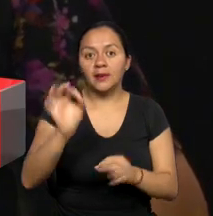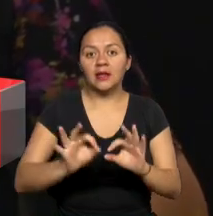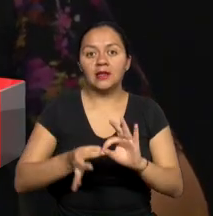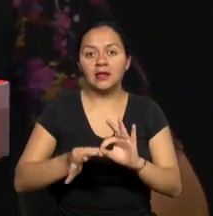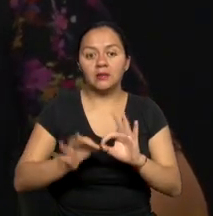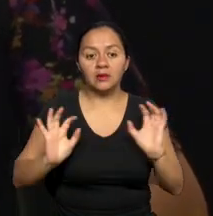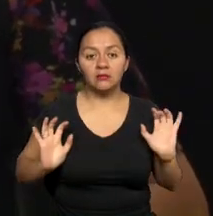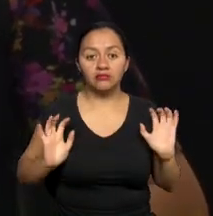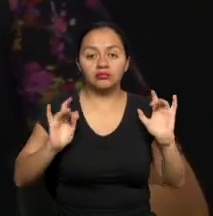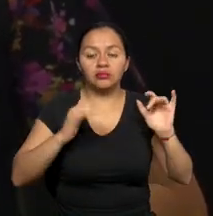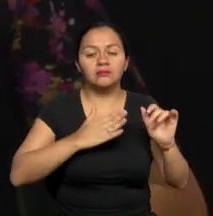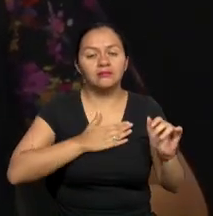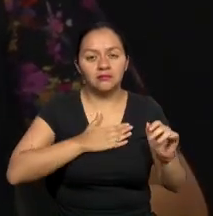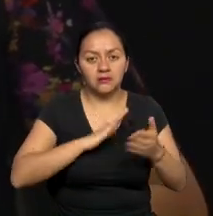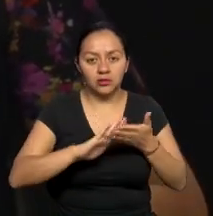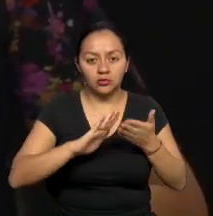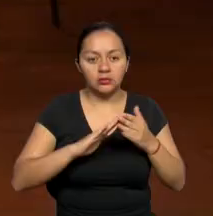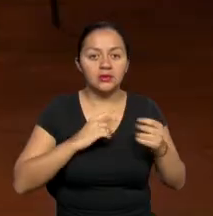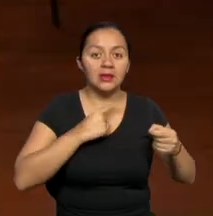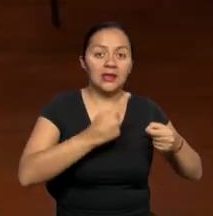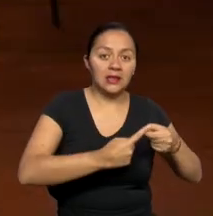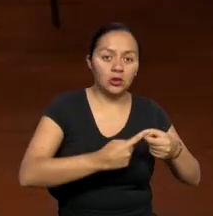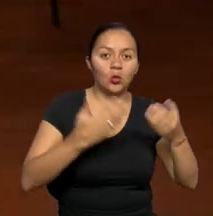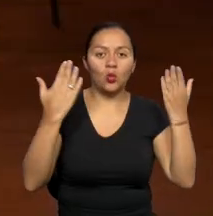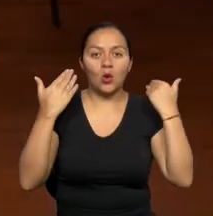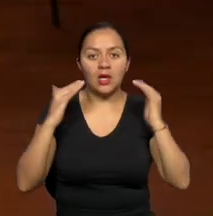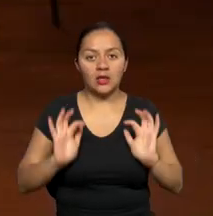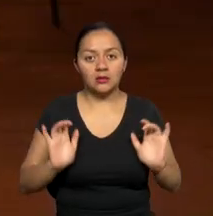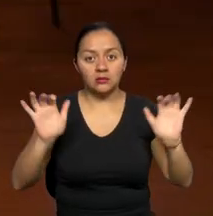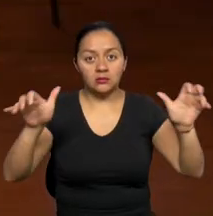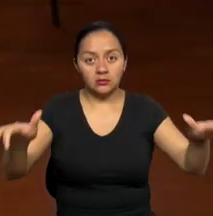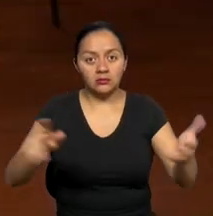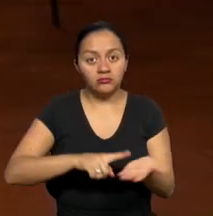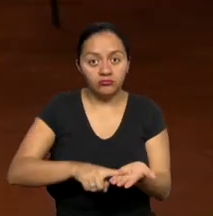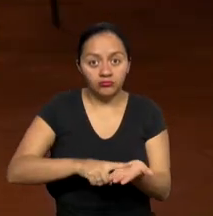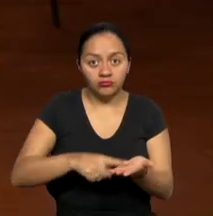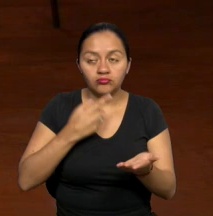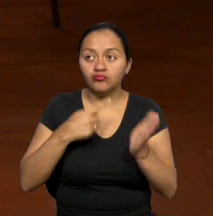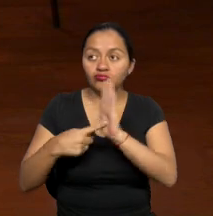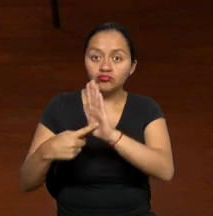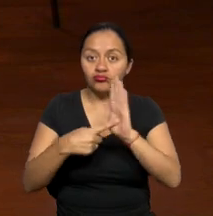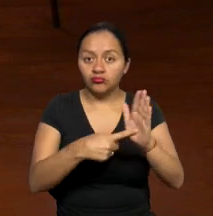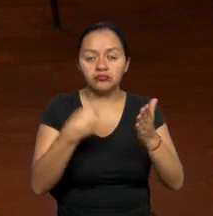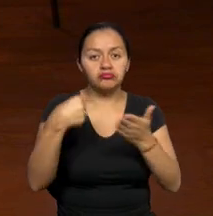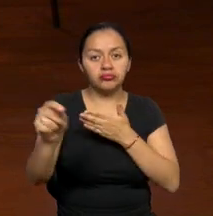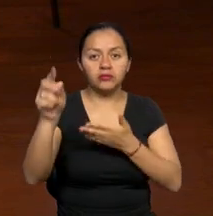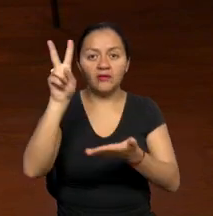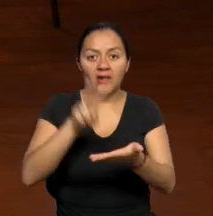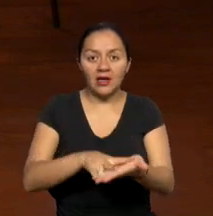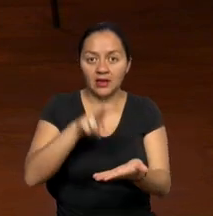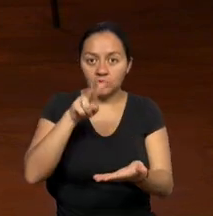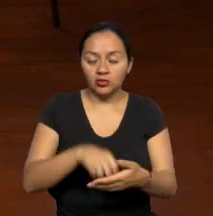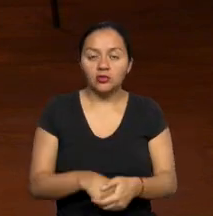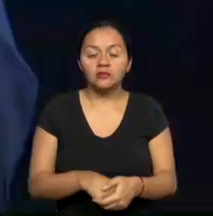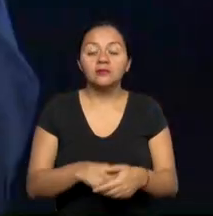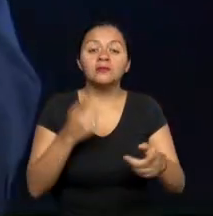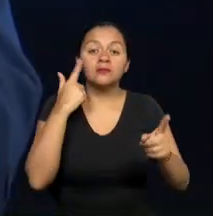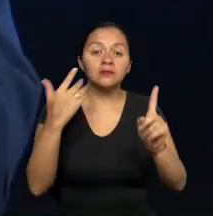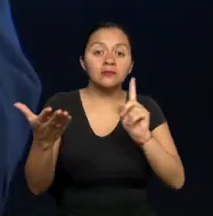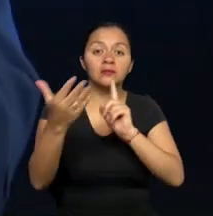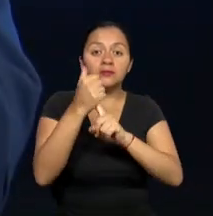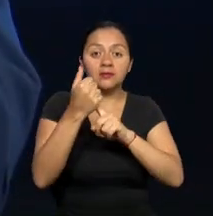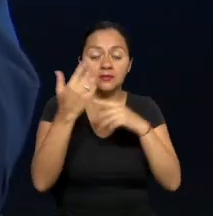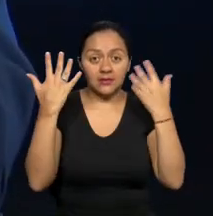en las ciudades de Quito y Guayaquil. Cuando tú logras tener en relación el poder lograr este objetivo,